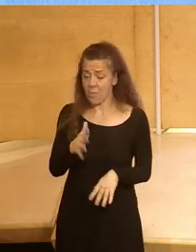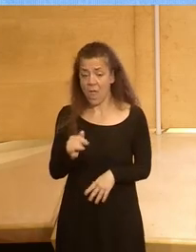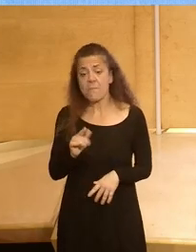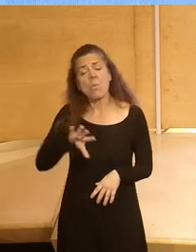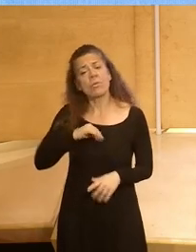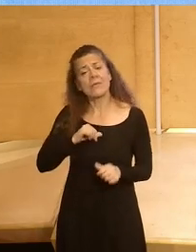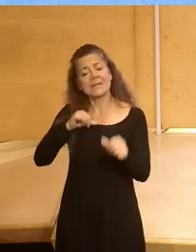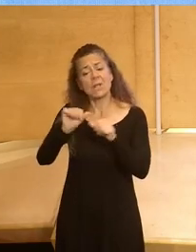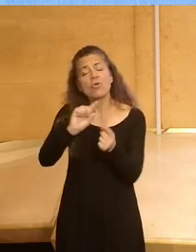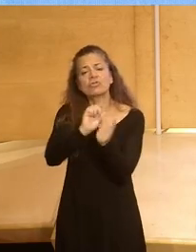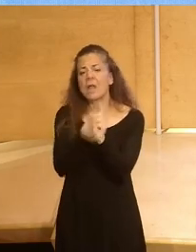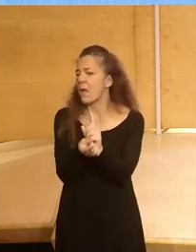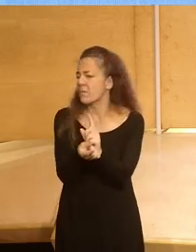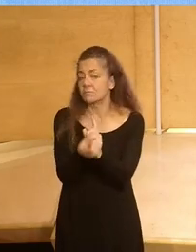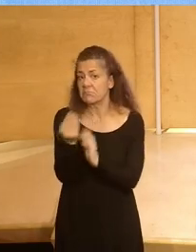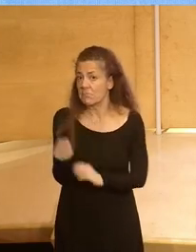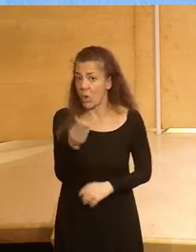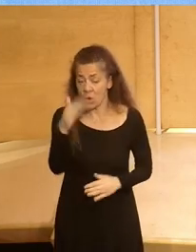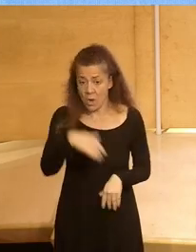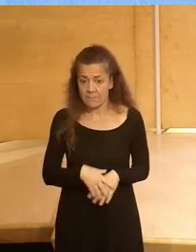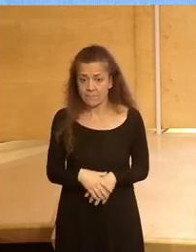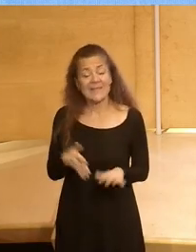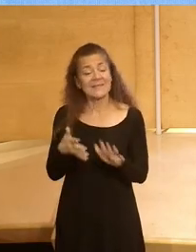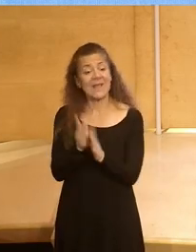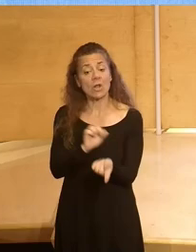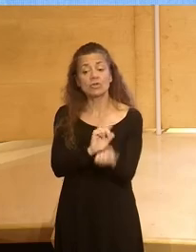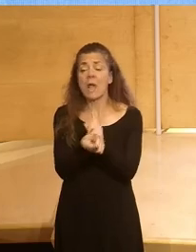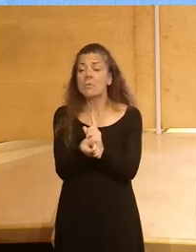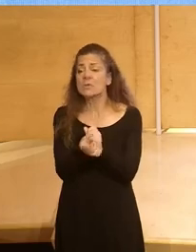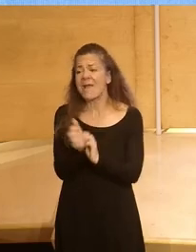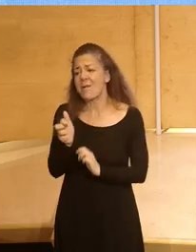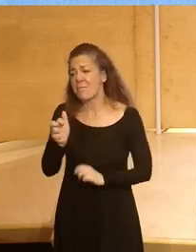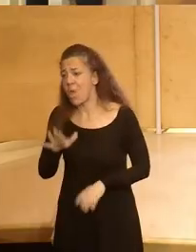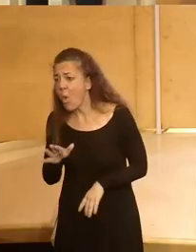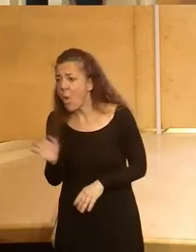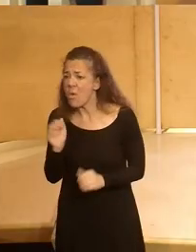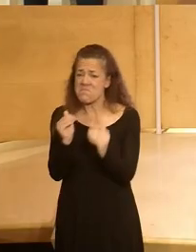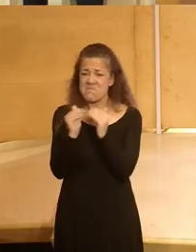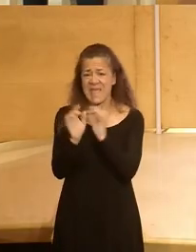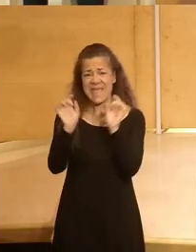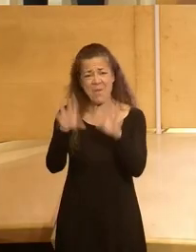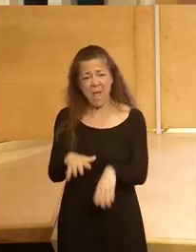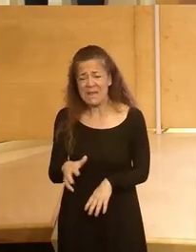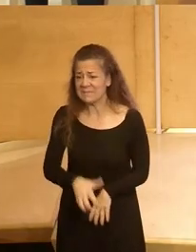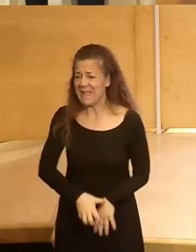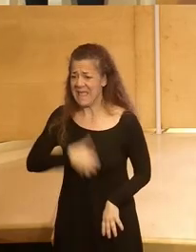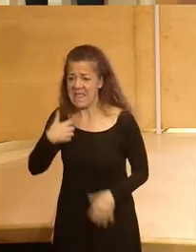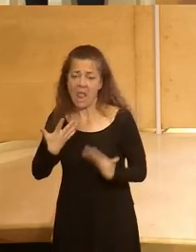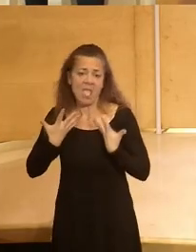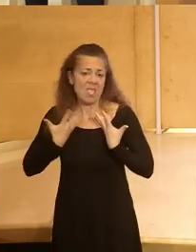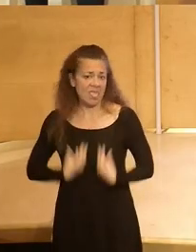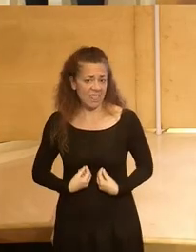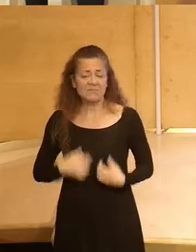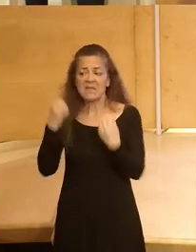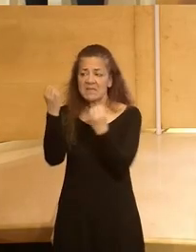siguiente sea ya no pensar que el cambio vaya a ser mejor sino que los cambios eso no serán a peor nihilismo ira desesperanza